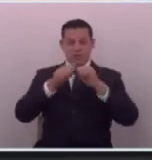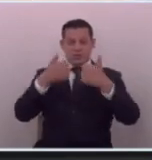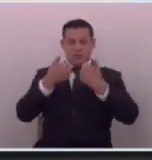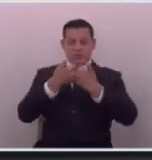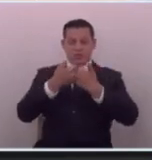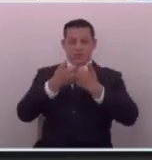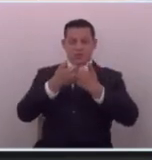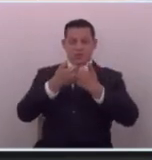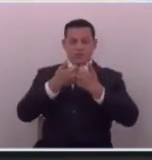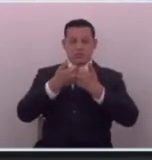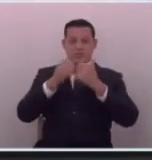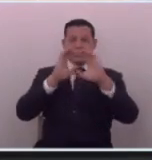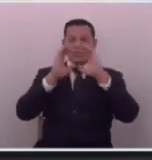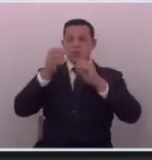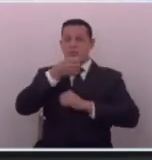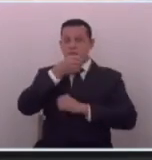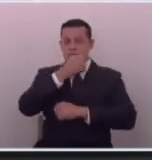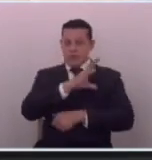periodistas del Salvador